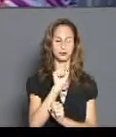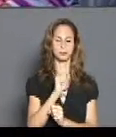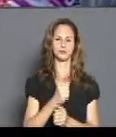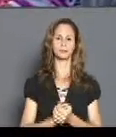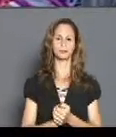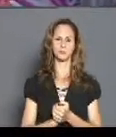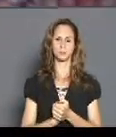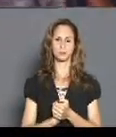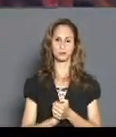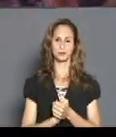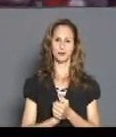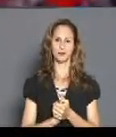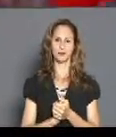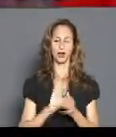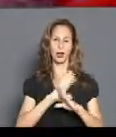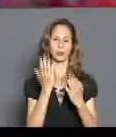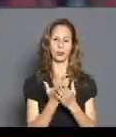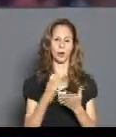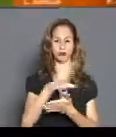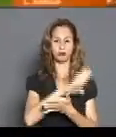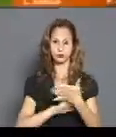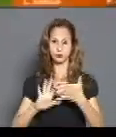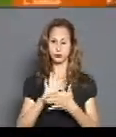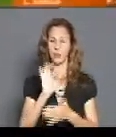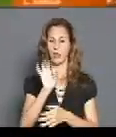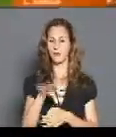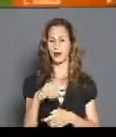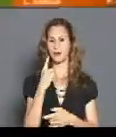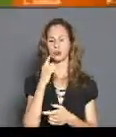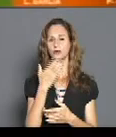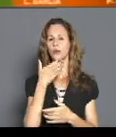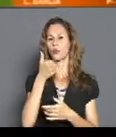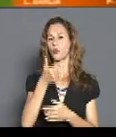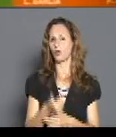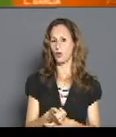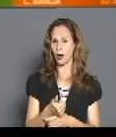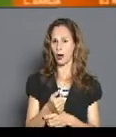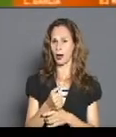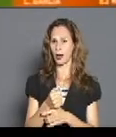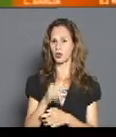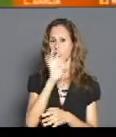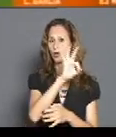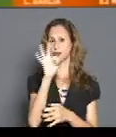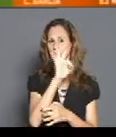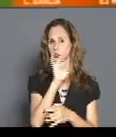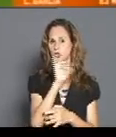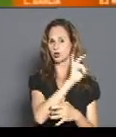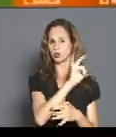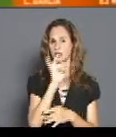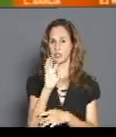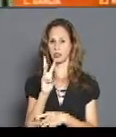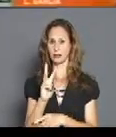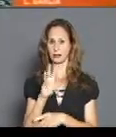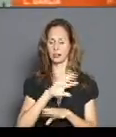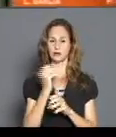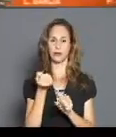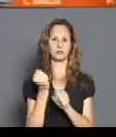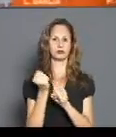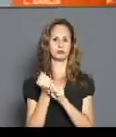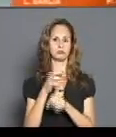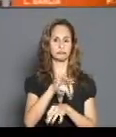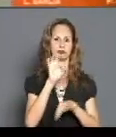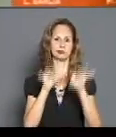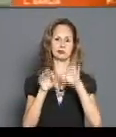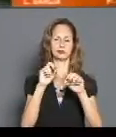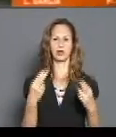de Atlanta se impuso pese a tener el peor récord de todos los clasificados en la actual post-temporada, 88 y 73, pero los play-offs fueron borrón y